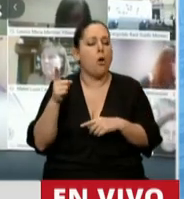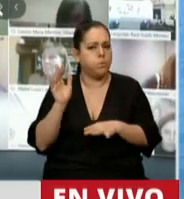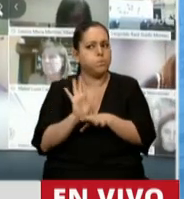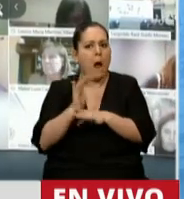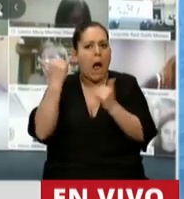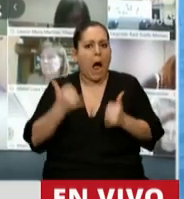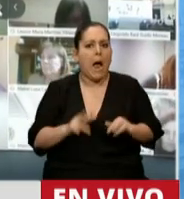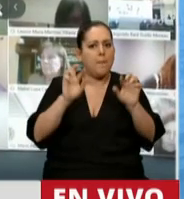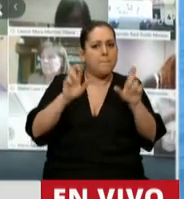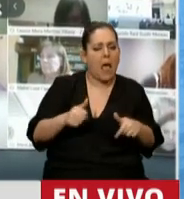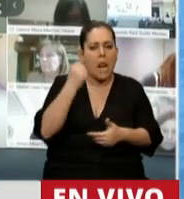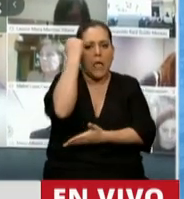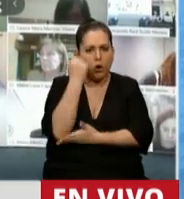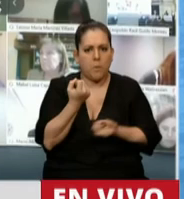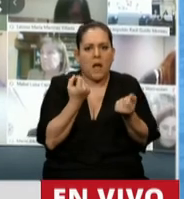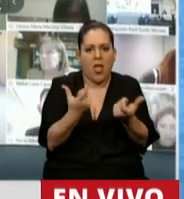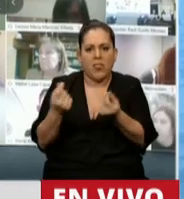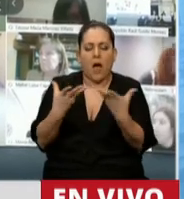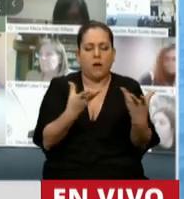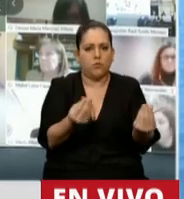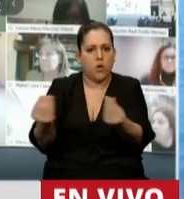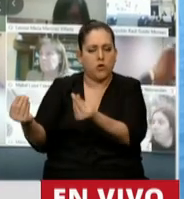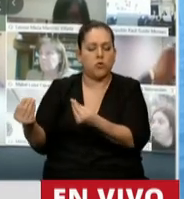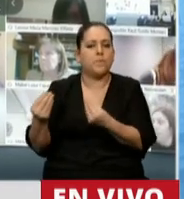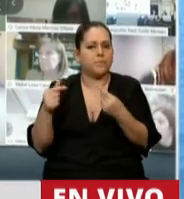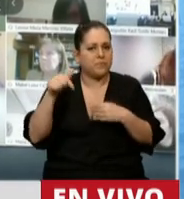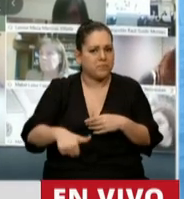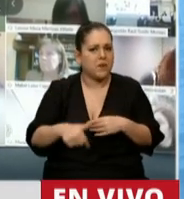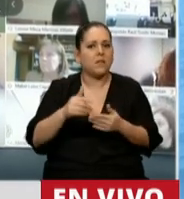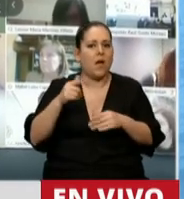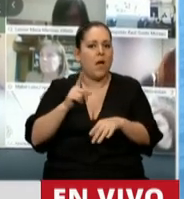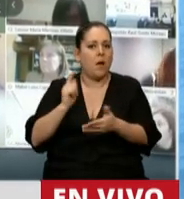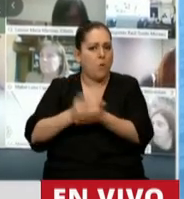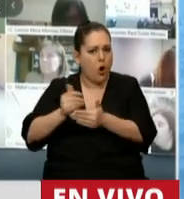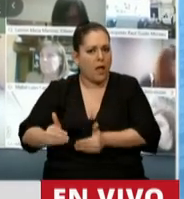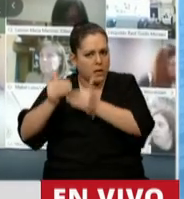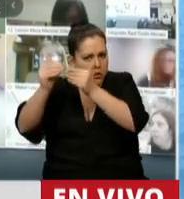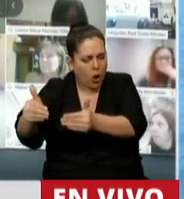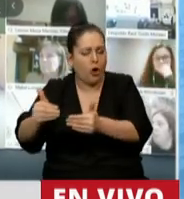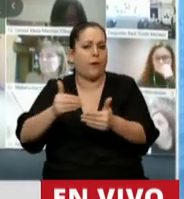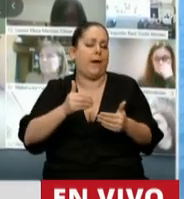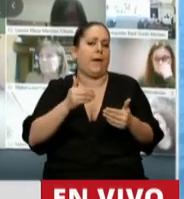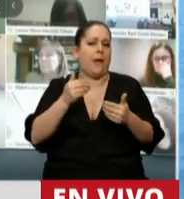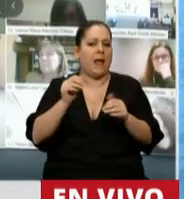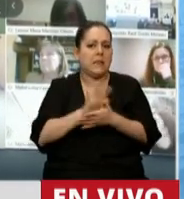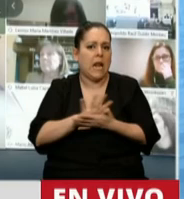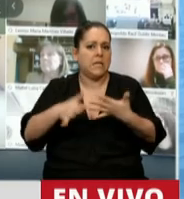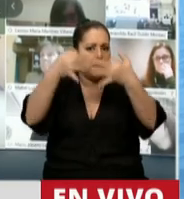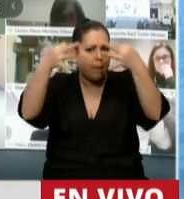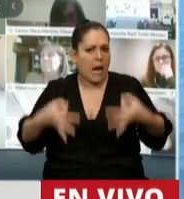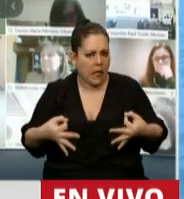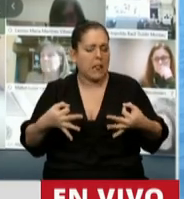económicos que lo garanticen. Esta moratoria universal, equitativa, transversal y transparente